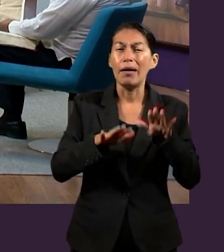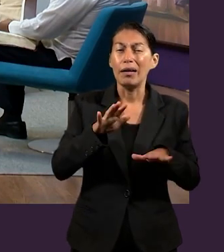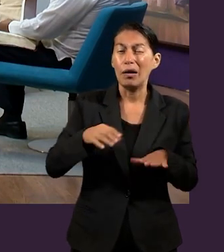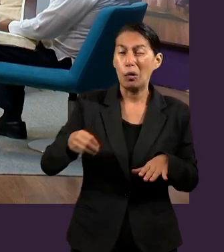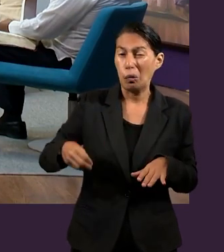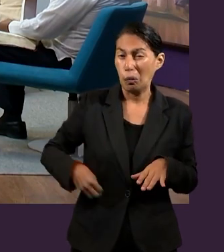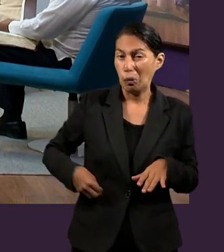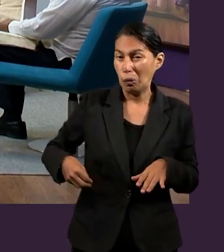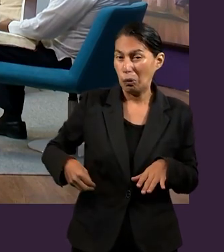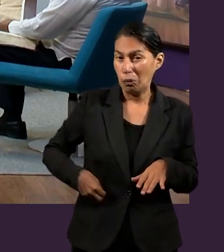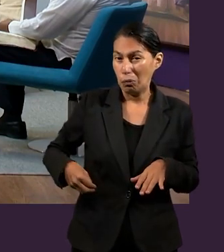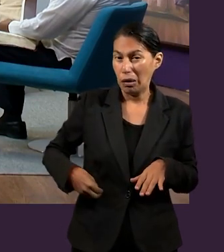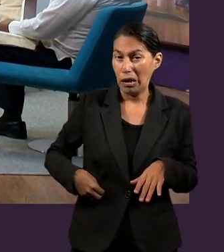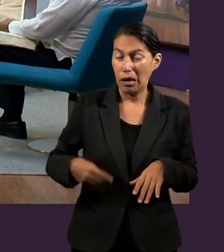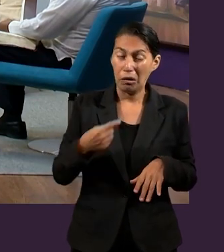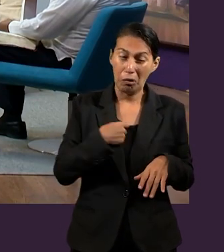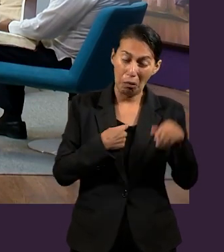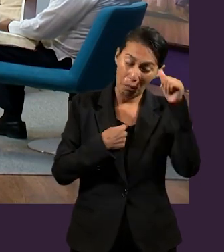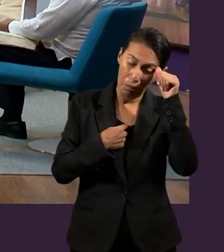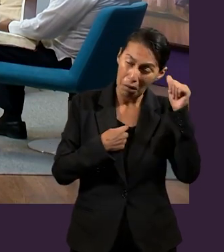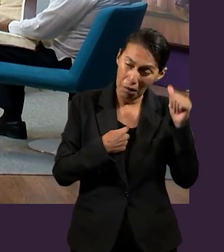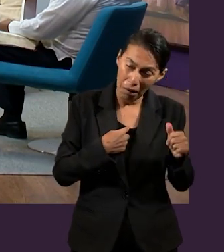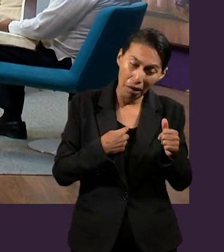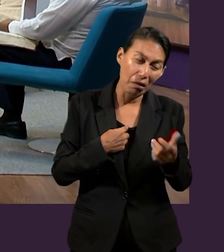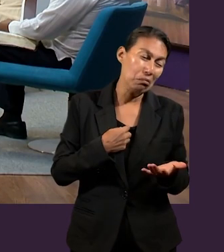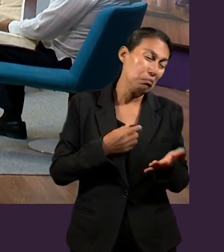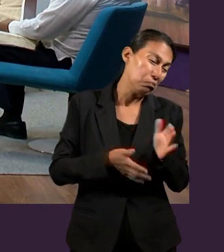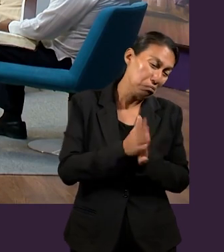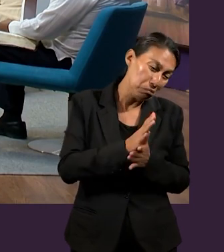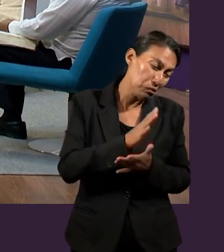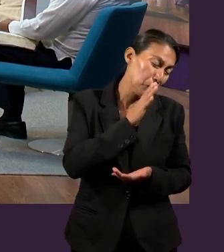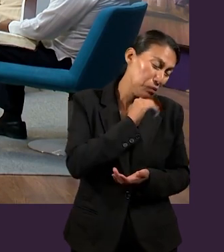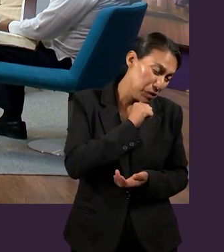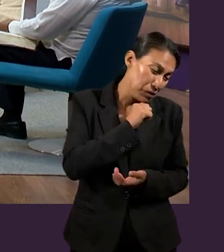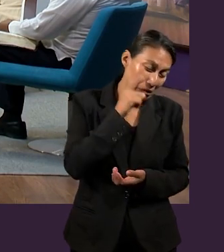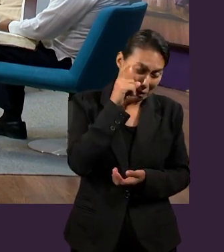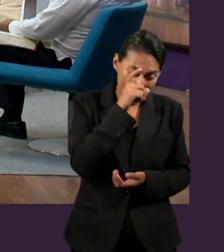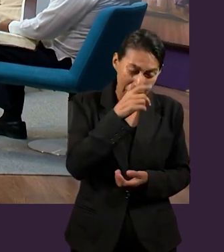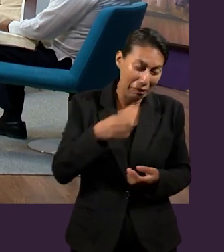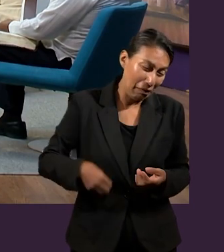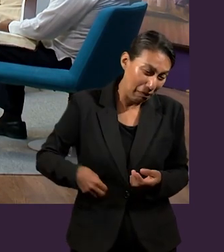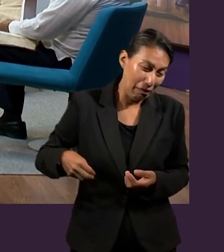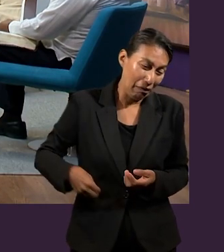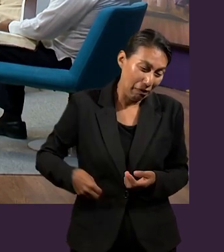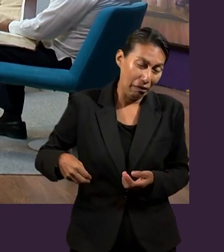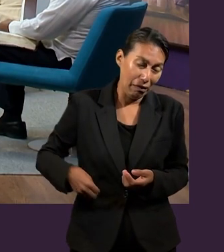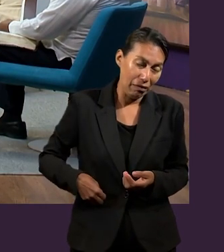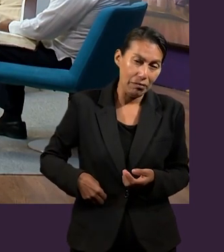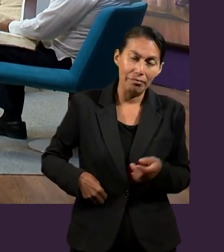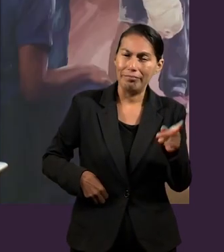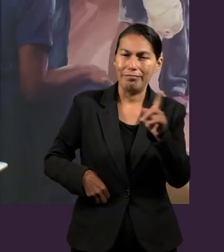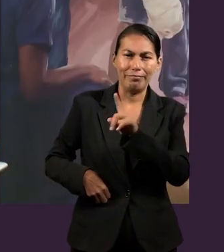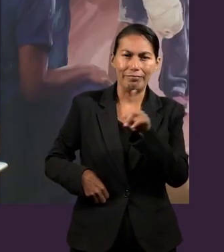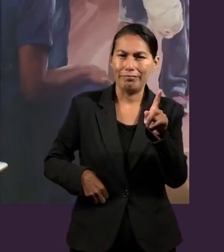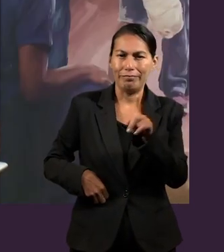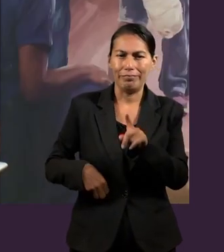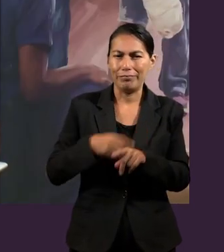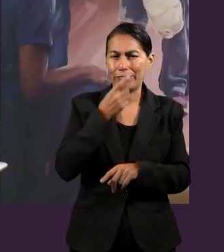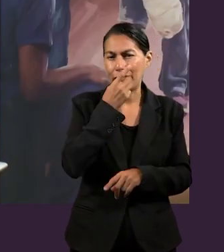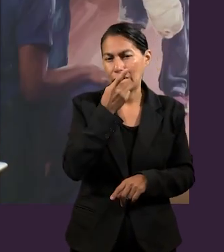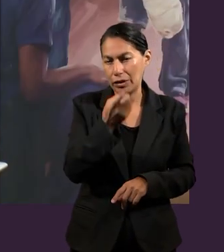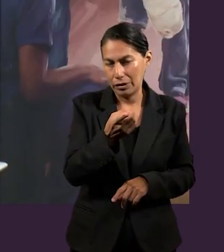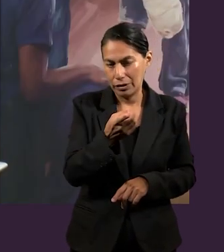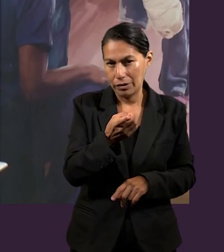en pecado y que no puedo salir y, o sea, como esa culpa, ¿no? Entonces, recordarles también lo mismo, o sea, de que realmente